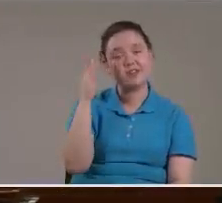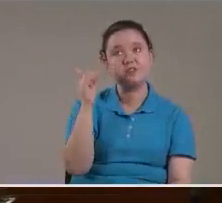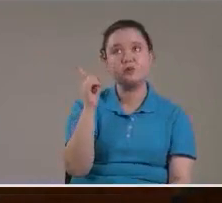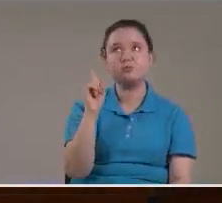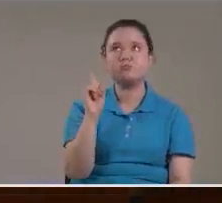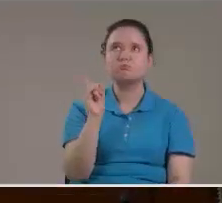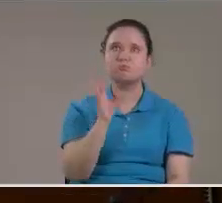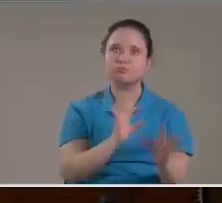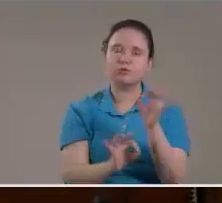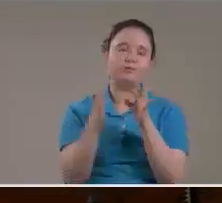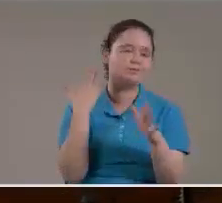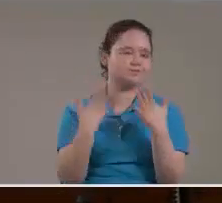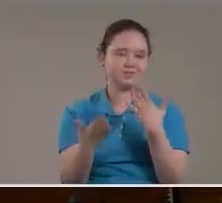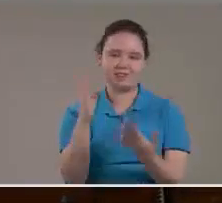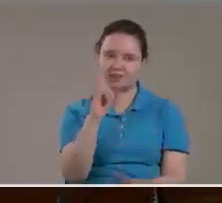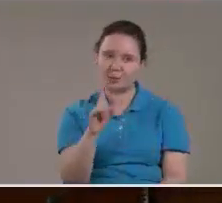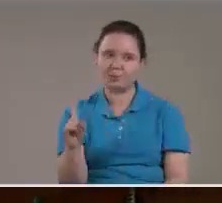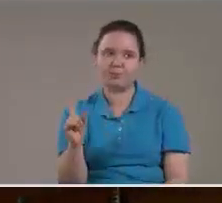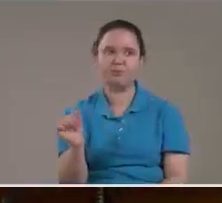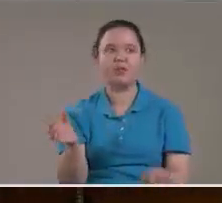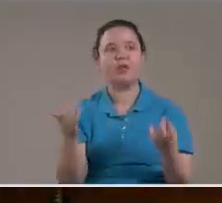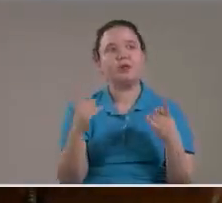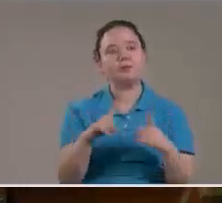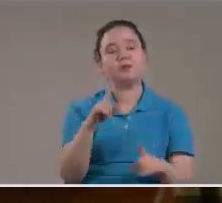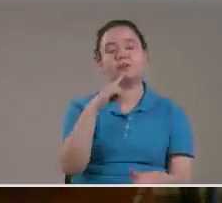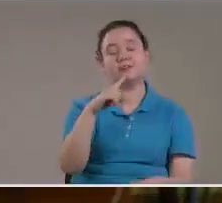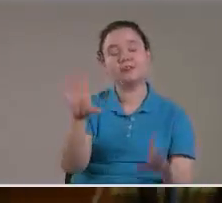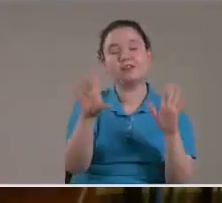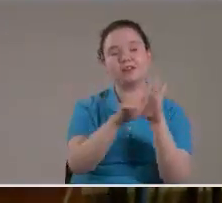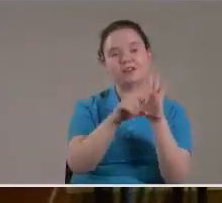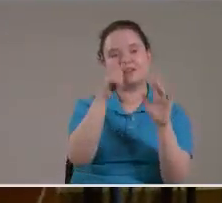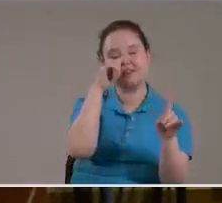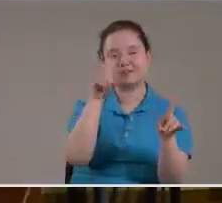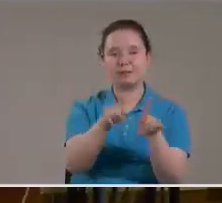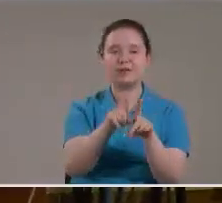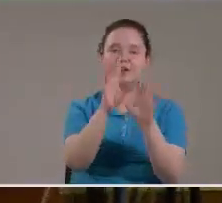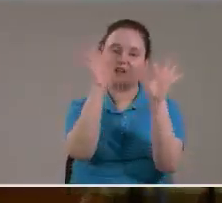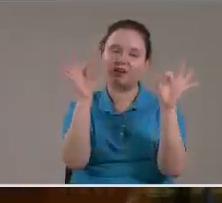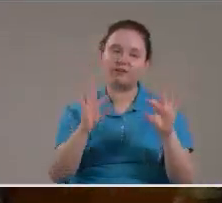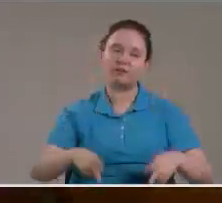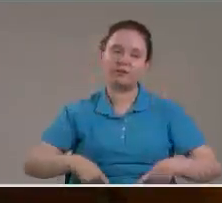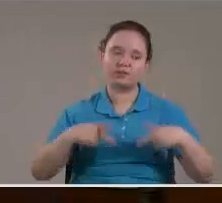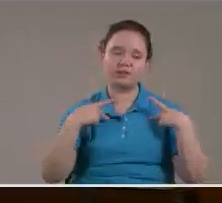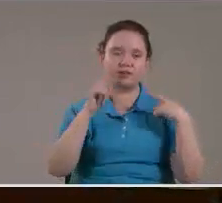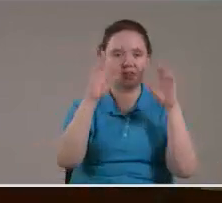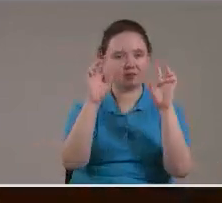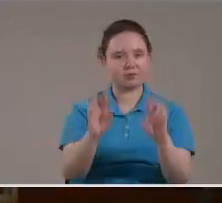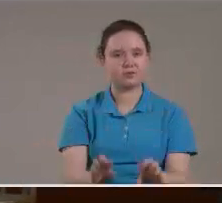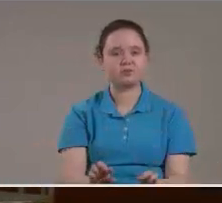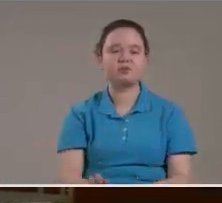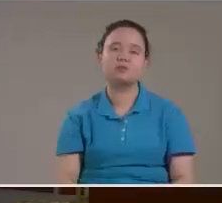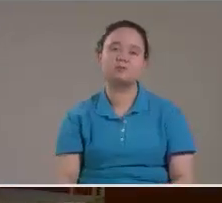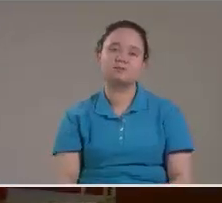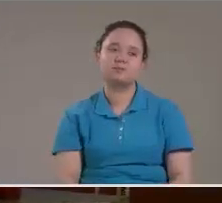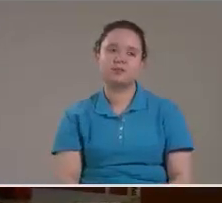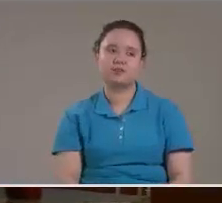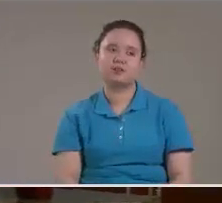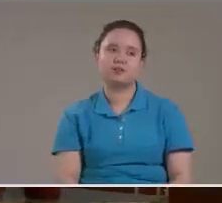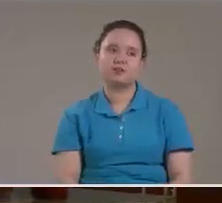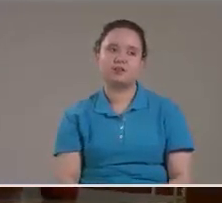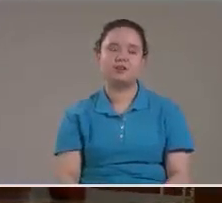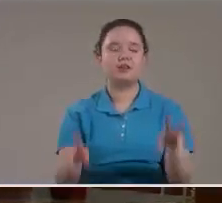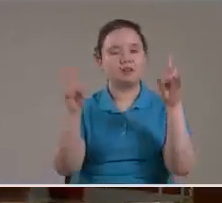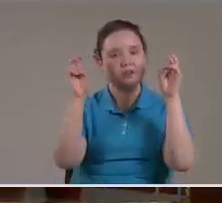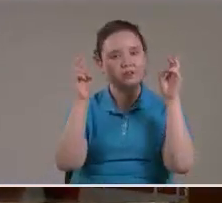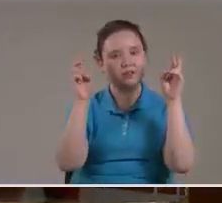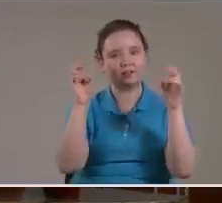Por eso la Biblia dice a la ley y al testimonio Ok, en todas estas cuestiones y el tema